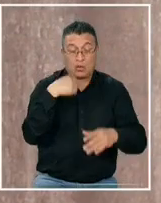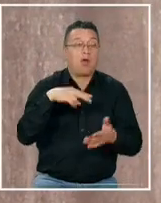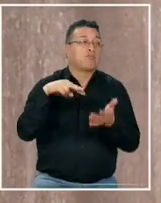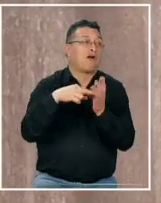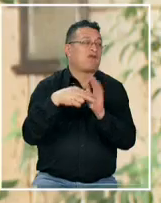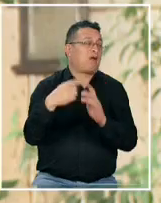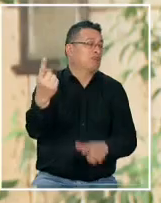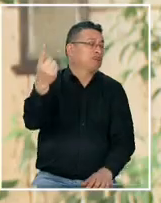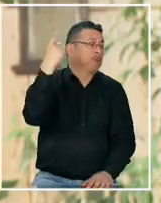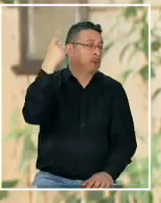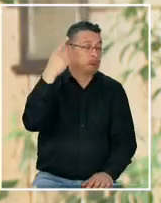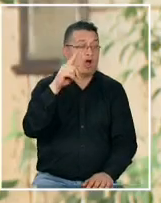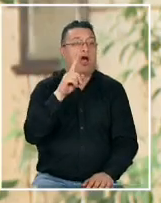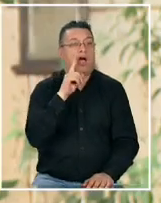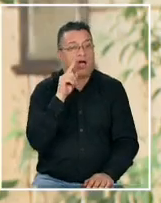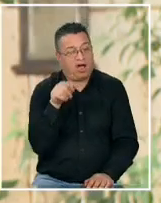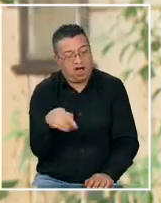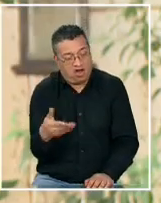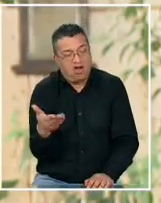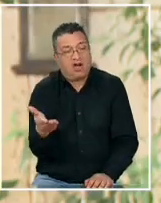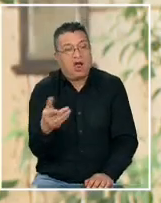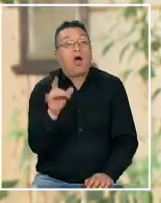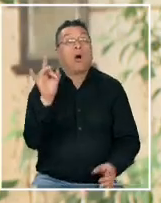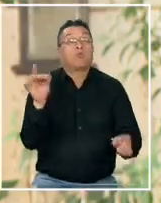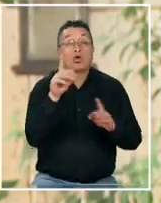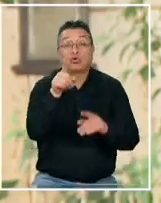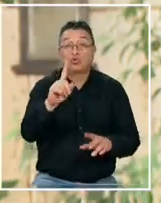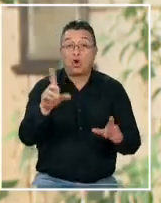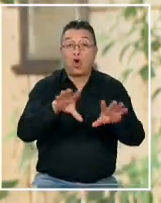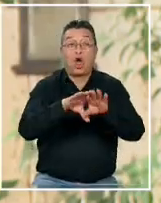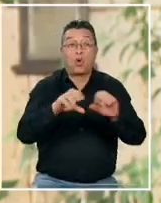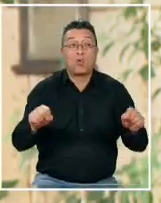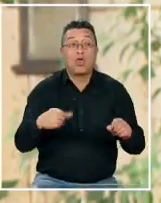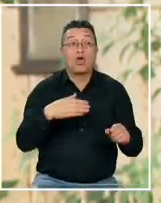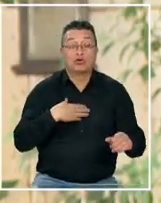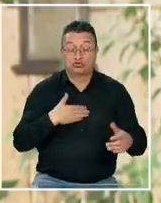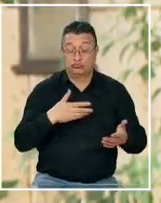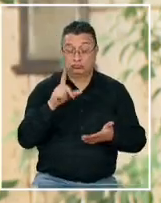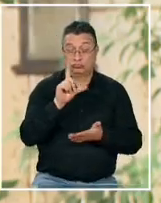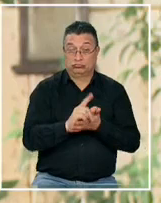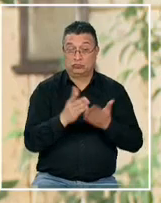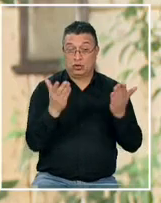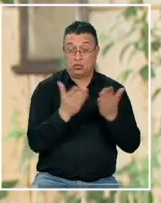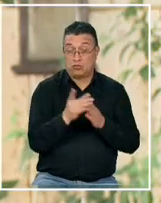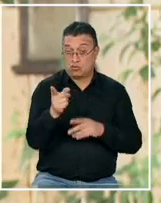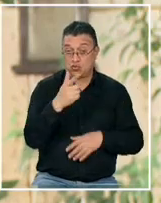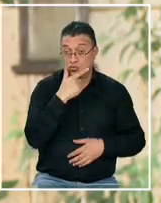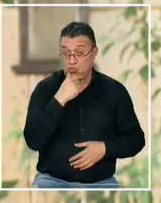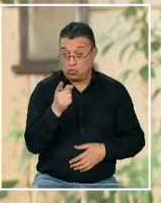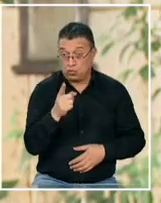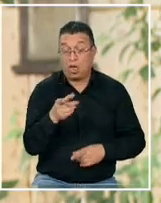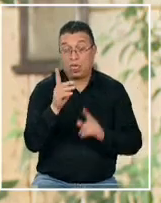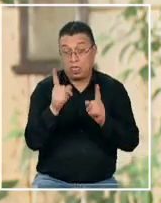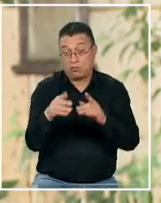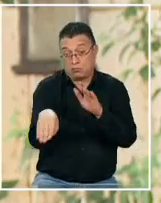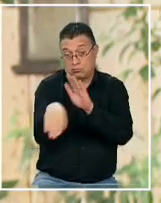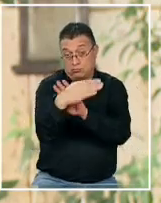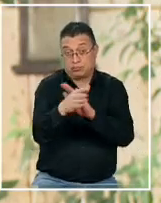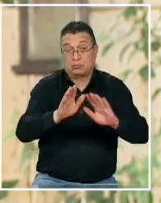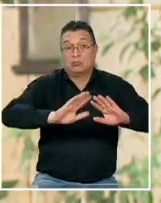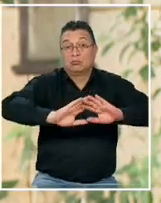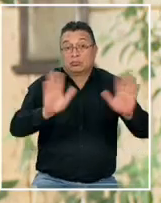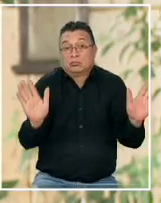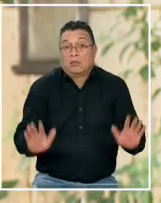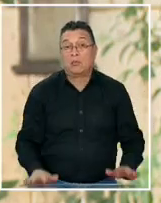problemas de que efectivamente bueno si usted no está de acuerdo con lo que nosotros como establecimiento estamos haciendo él va a tener que irse y